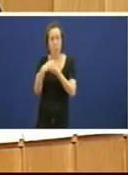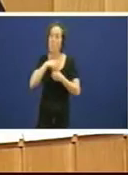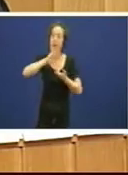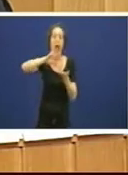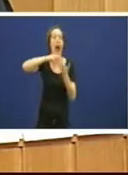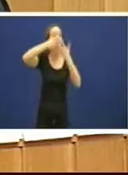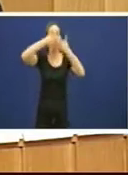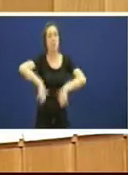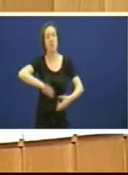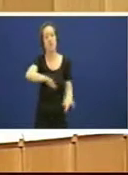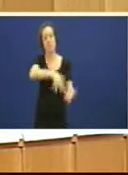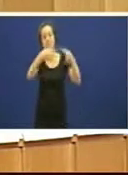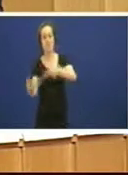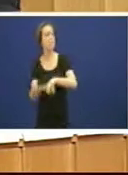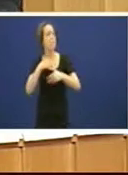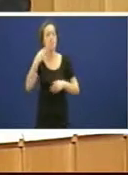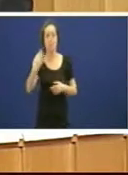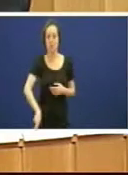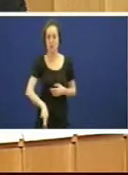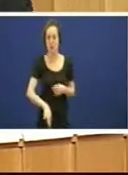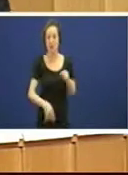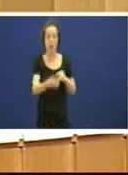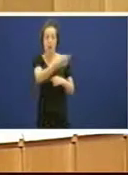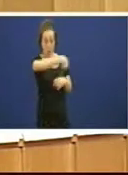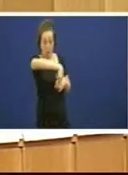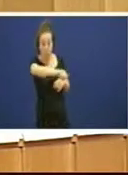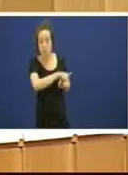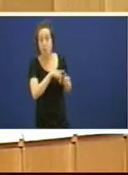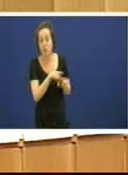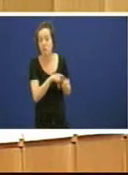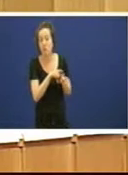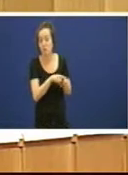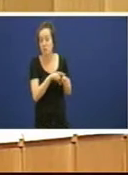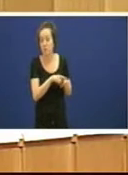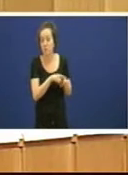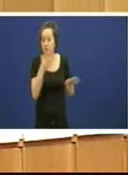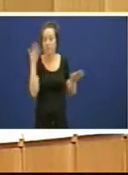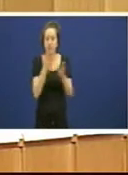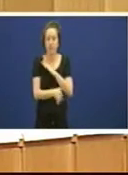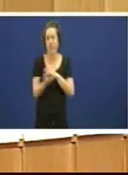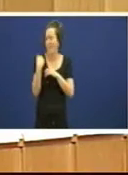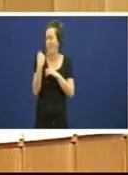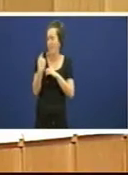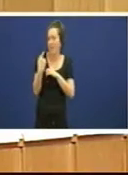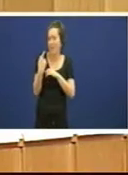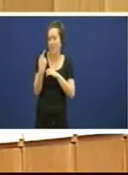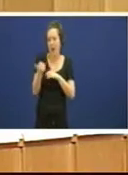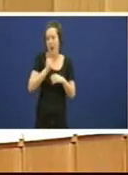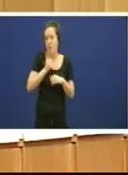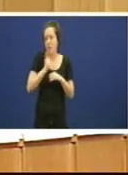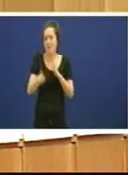e vostedes que resucitan e bueno, pois en fin artefactos legislativos como a lei de